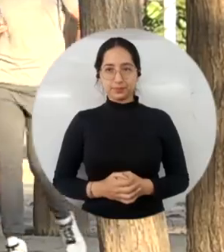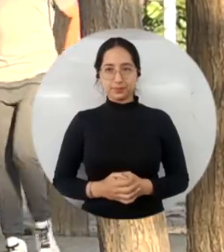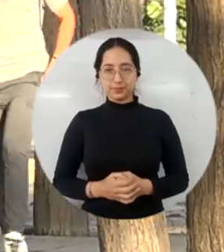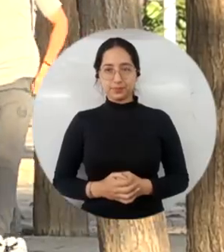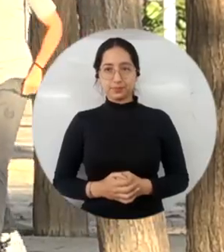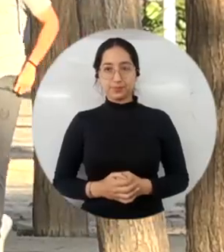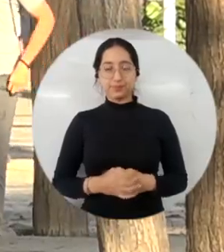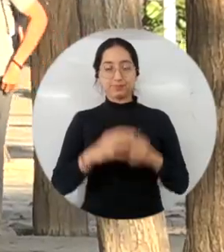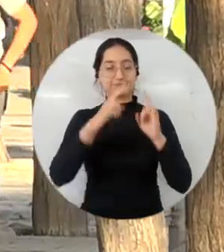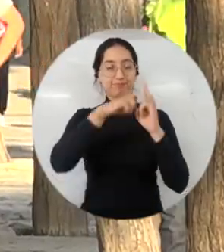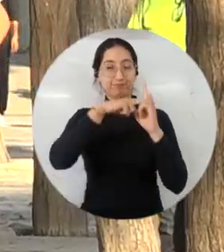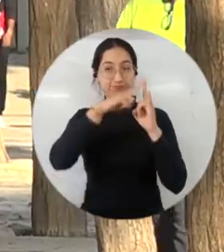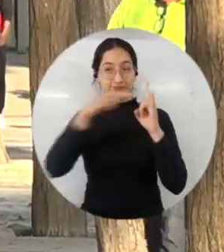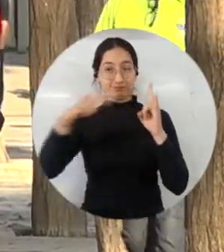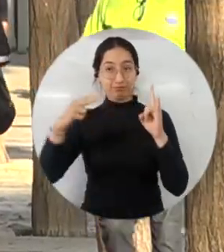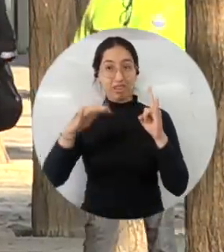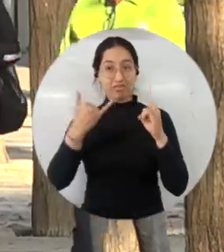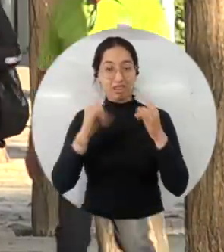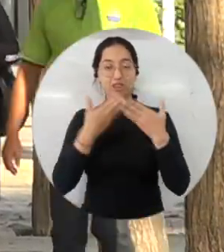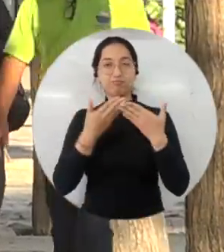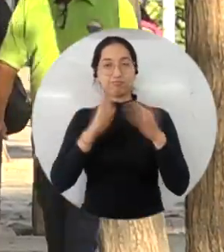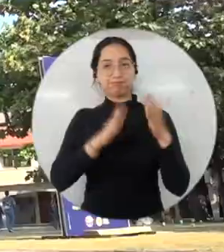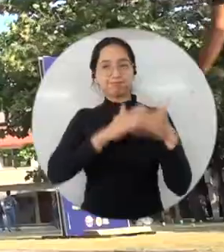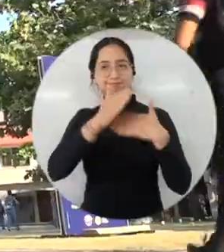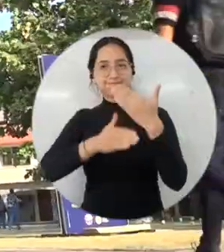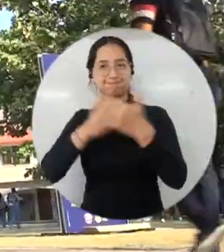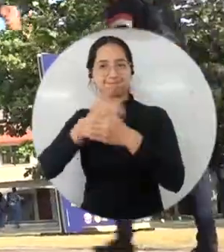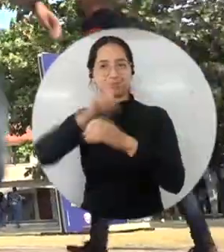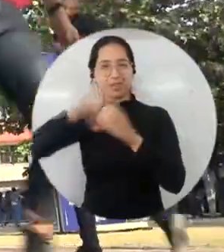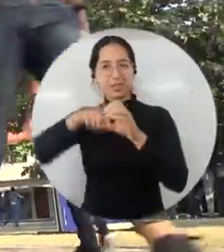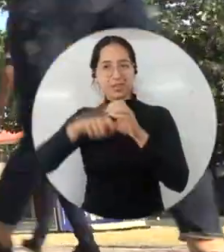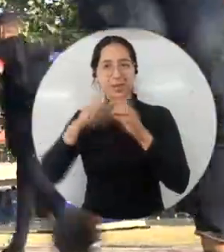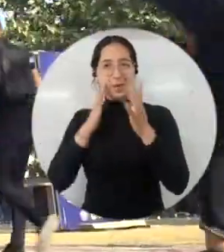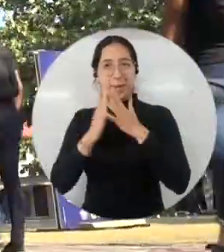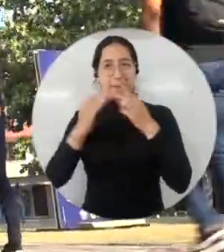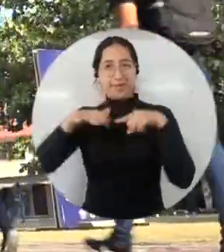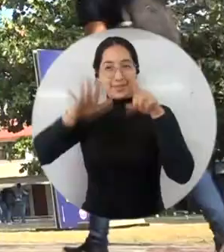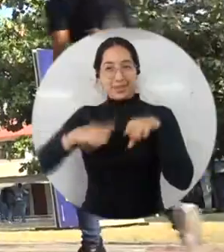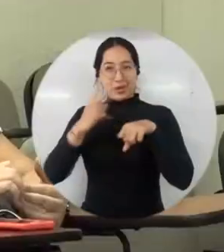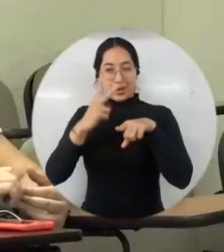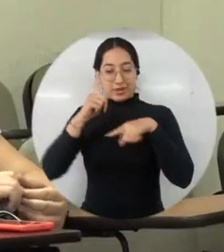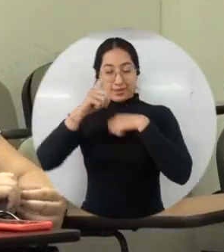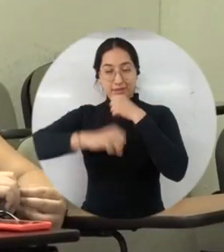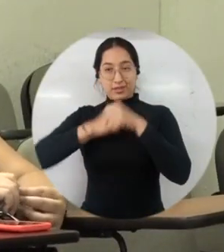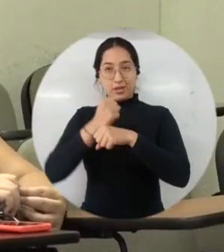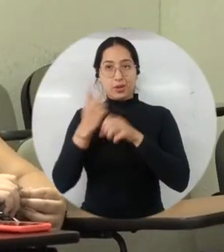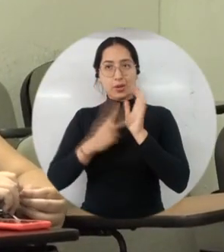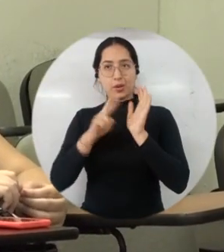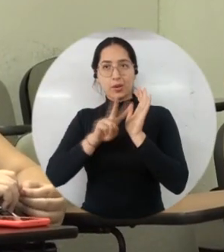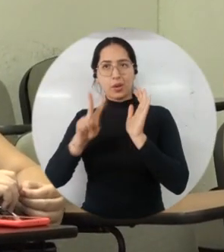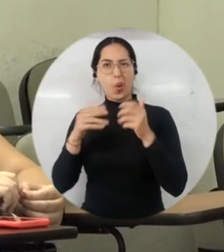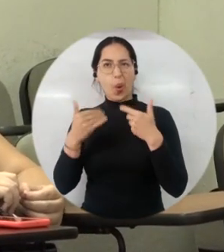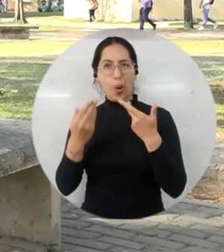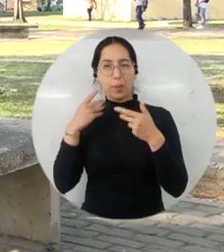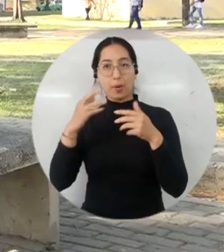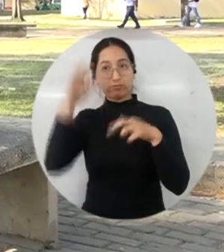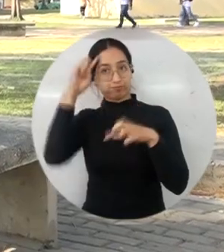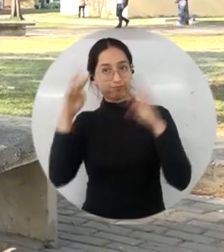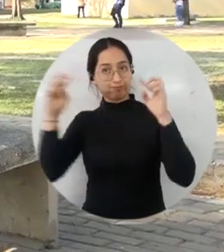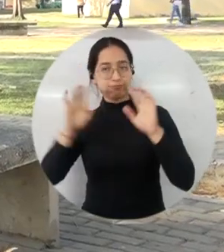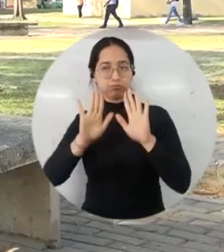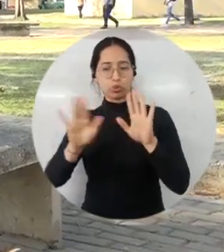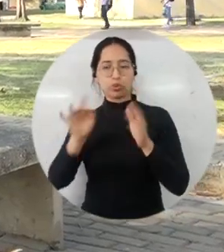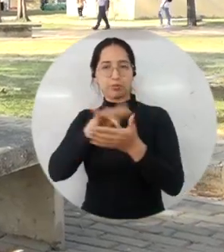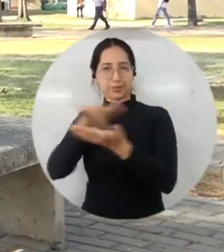La Universidad del Magdalena abrió el proceso de inscripciones para el segundo semestre de 2022 en la modalidad de pregrado presencial.